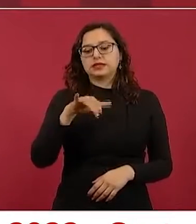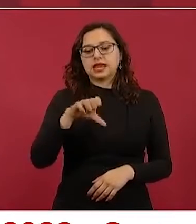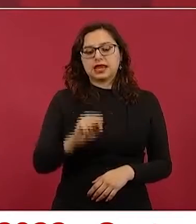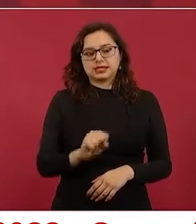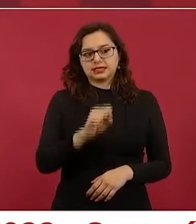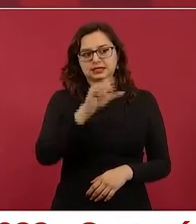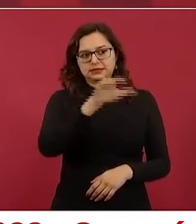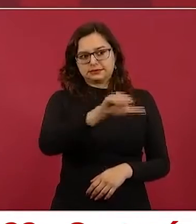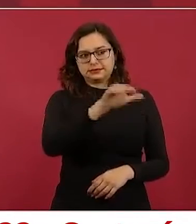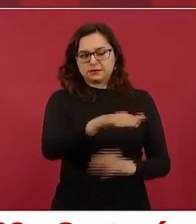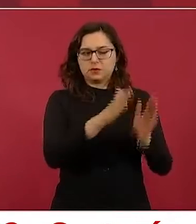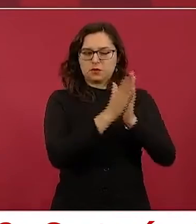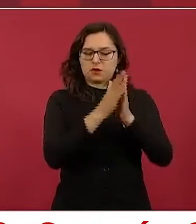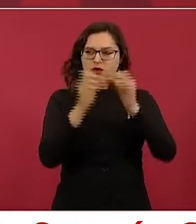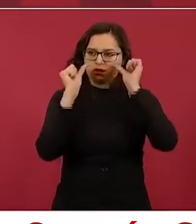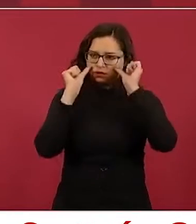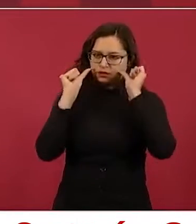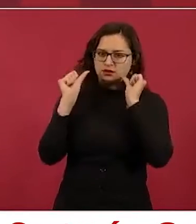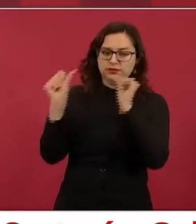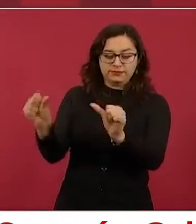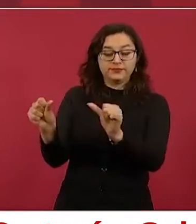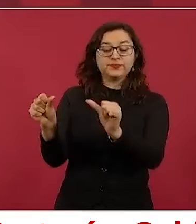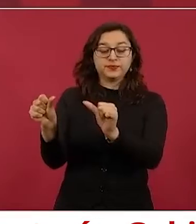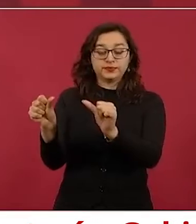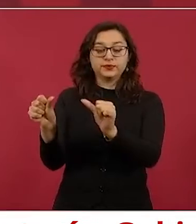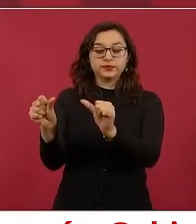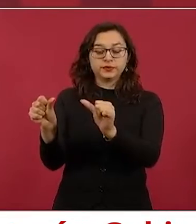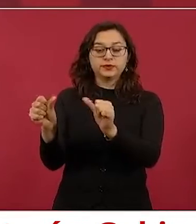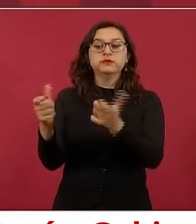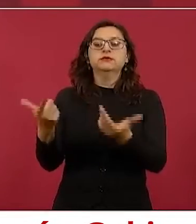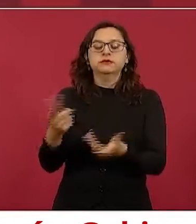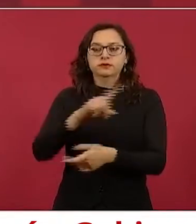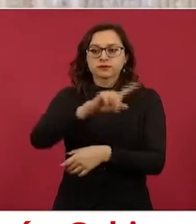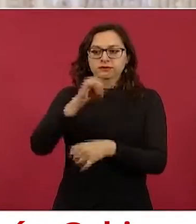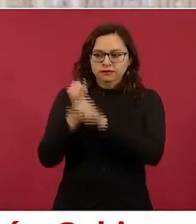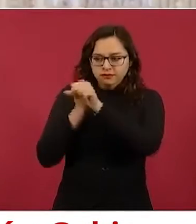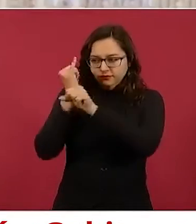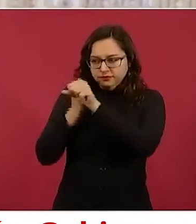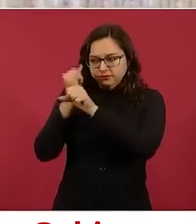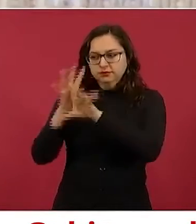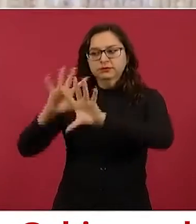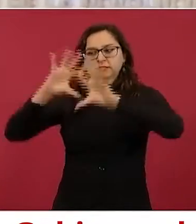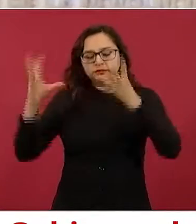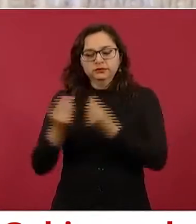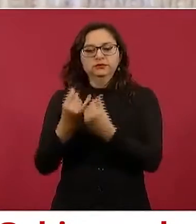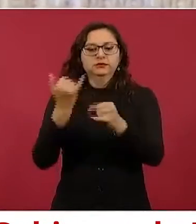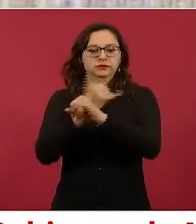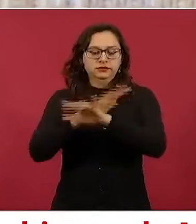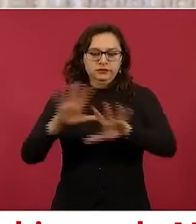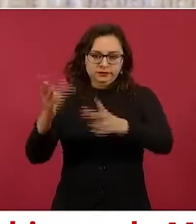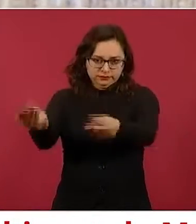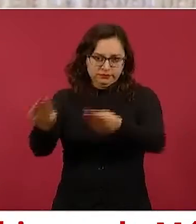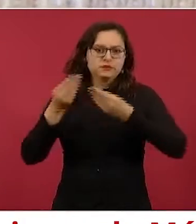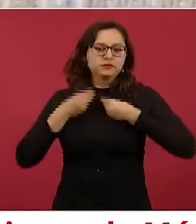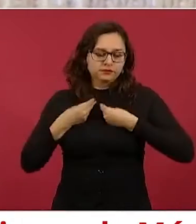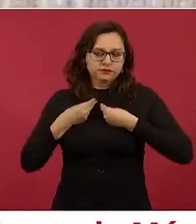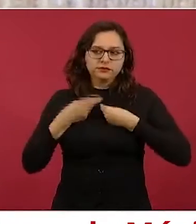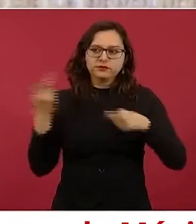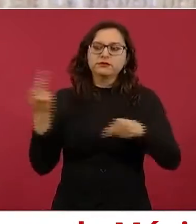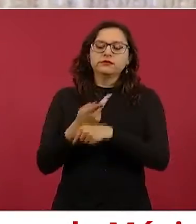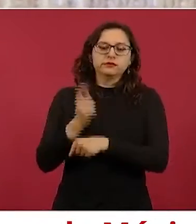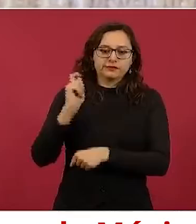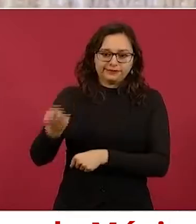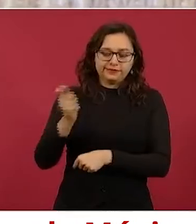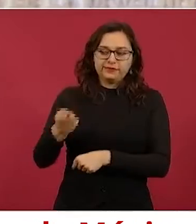parece, y que me dé un informe sobre la situación